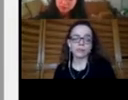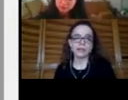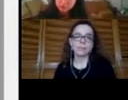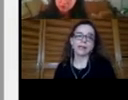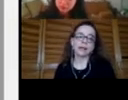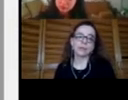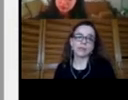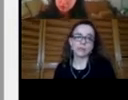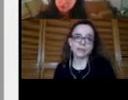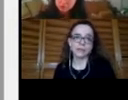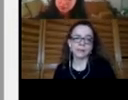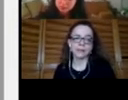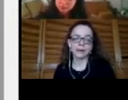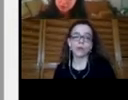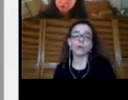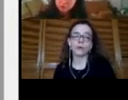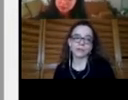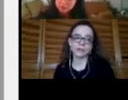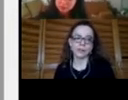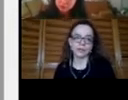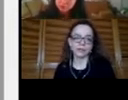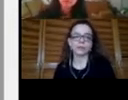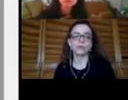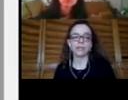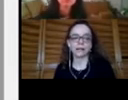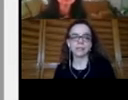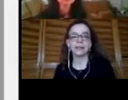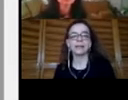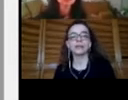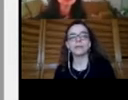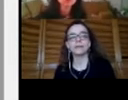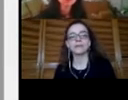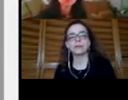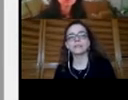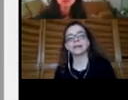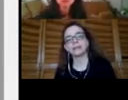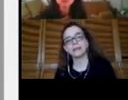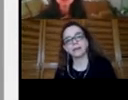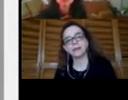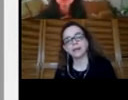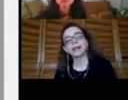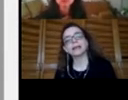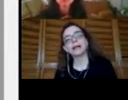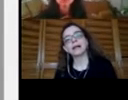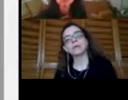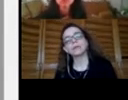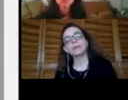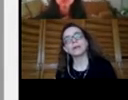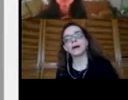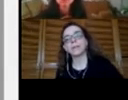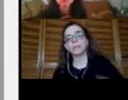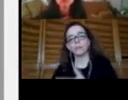sexualidad para que la población adolescente conozca sus derechos, los ejerza y tome decisiones asertivas que tengan